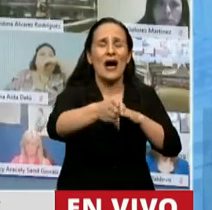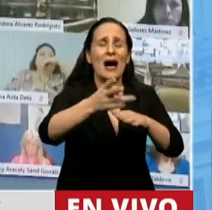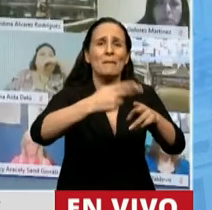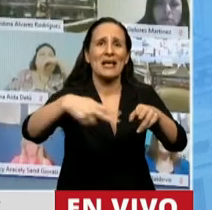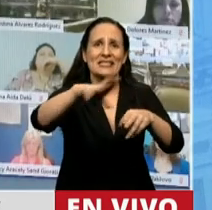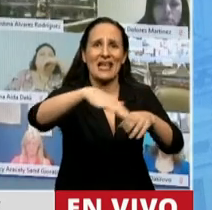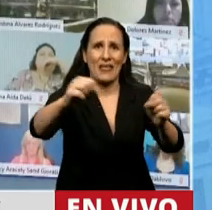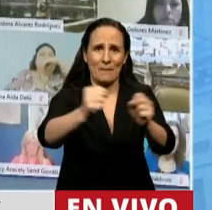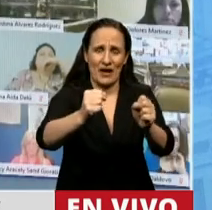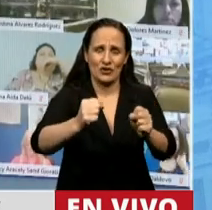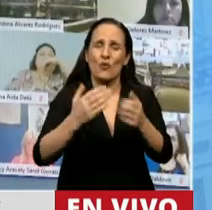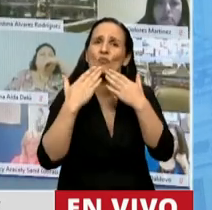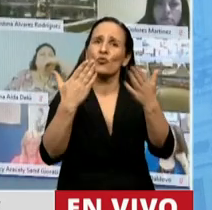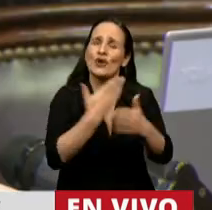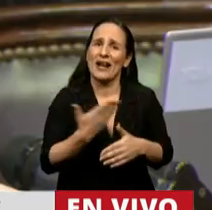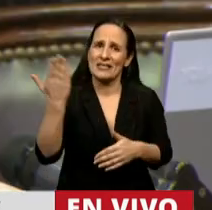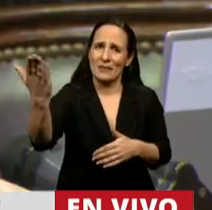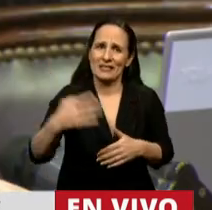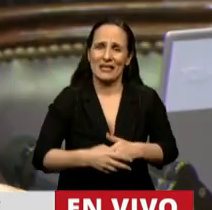Muchas gracias, señor Presidente.